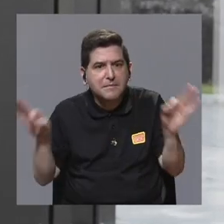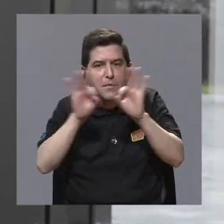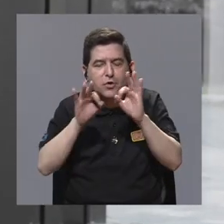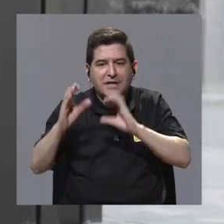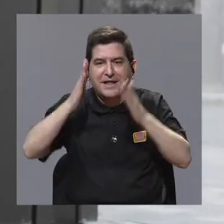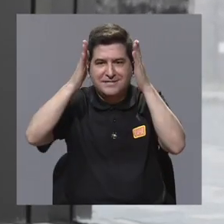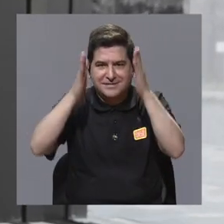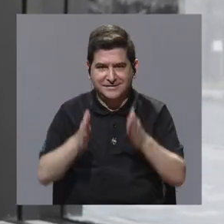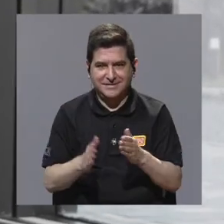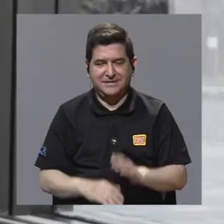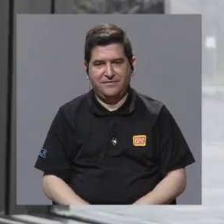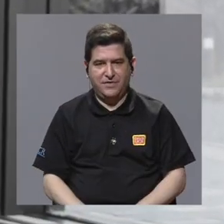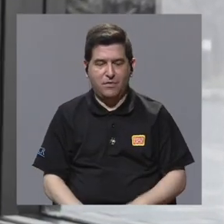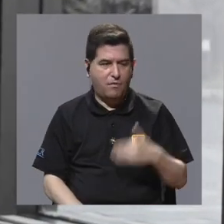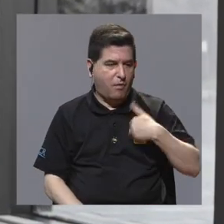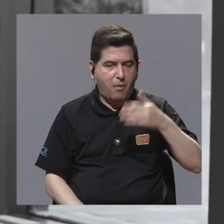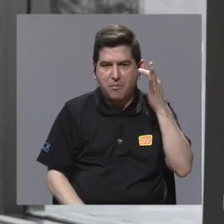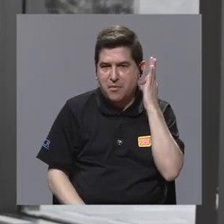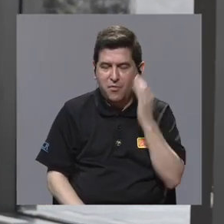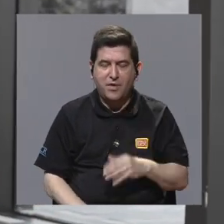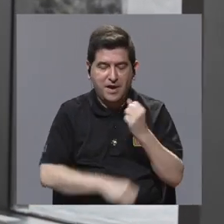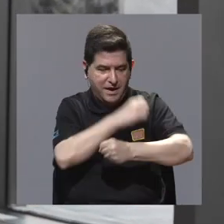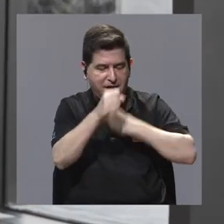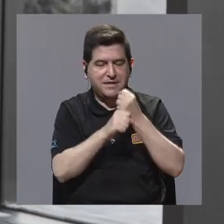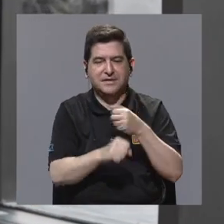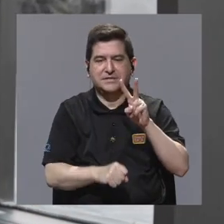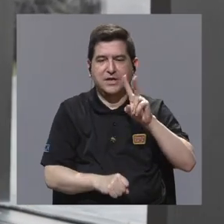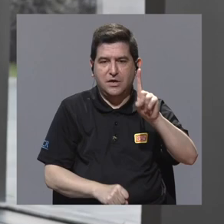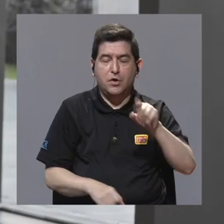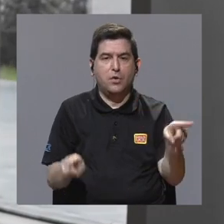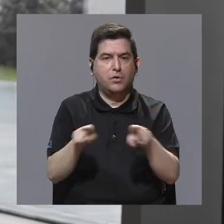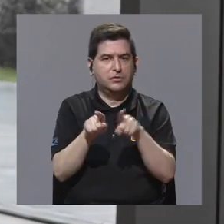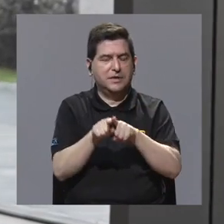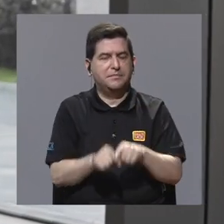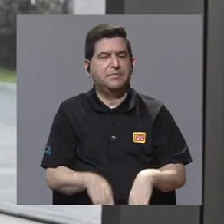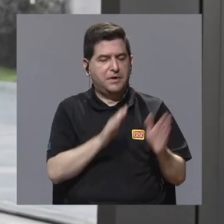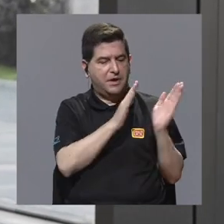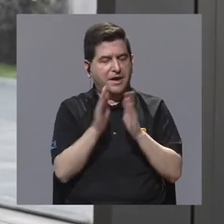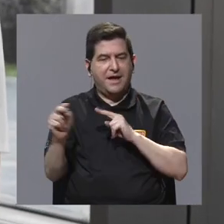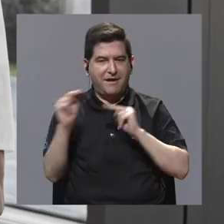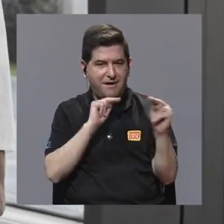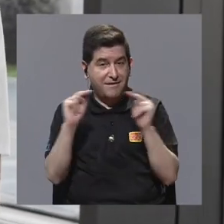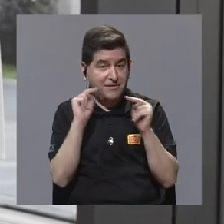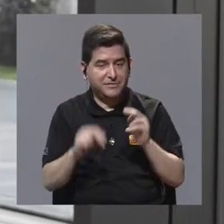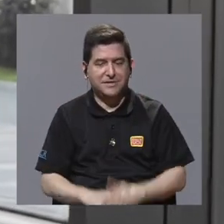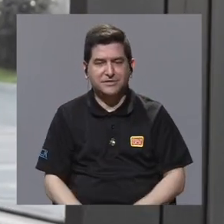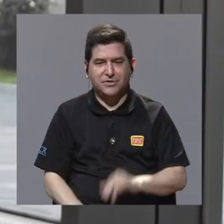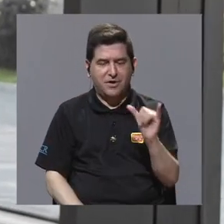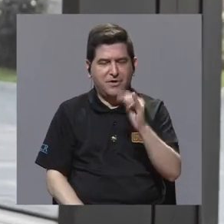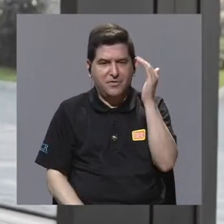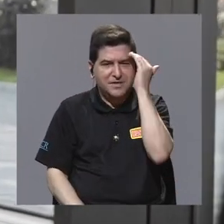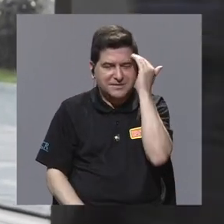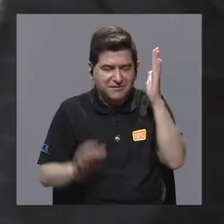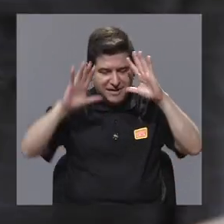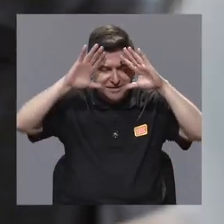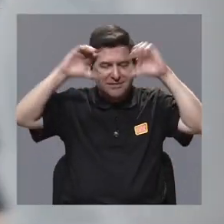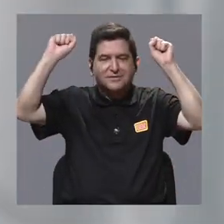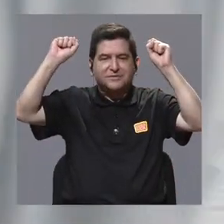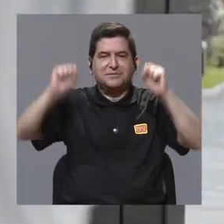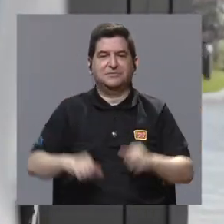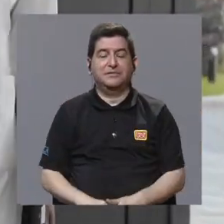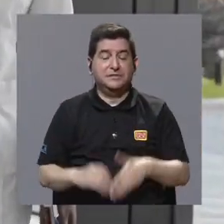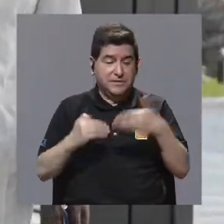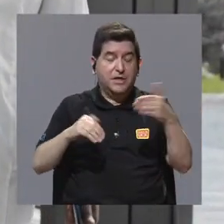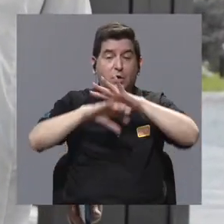de la importancia de que un científico, de que una científica en pleno siglo XXI, también se forme en negociación, también se forme en